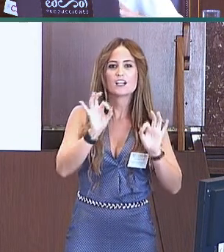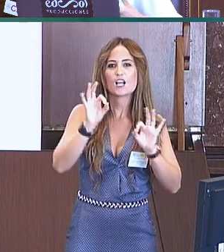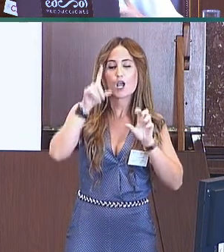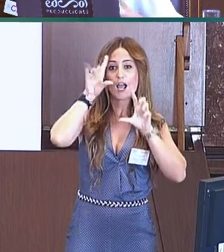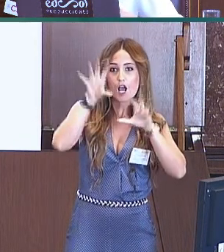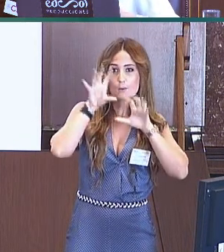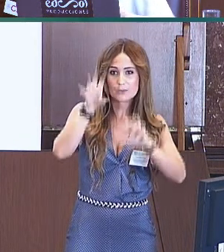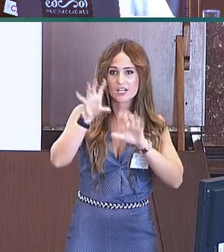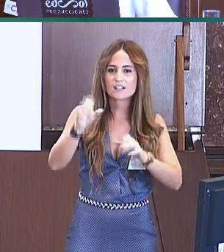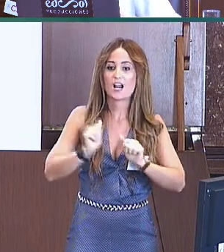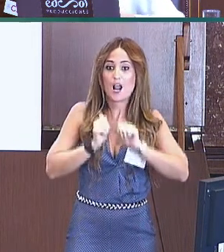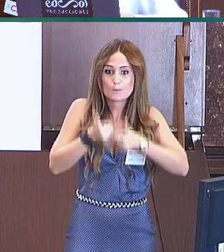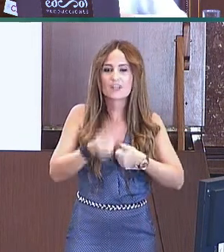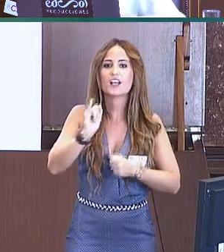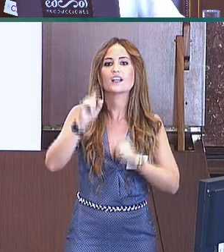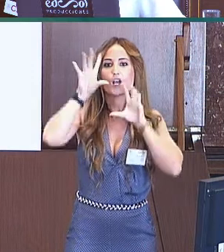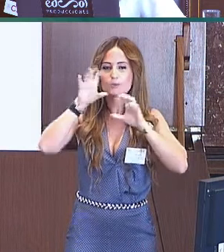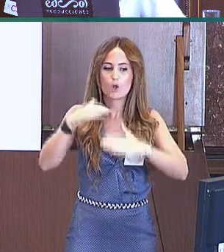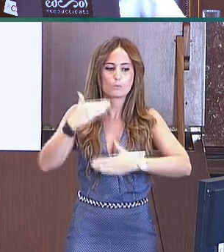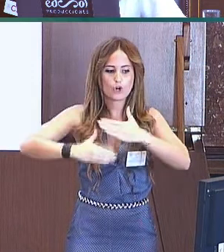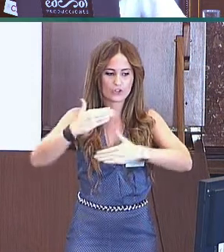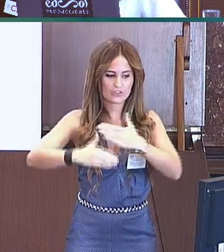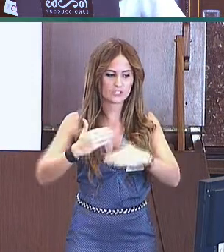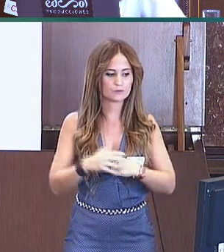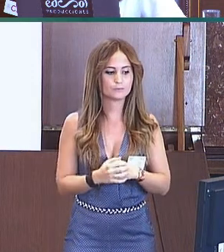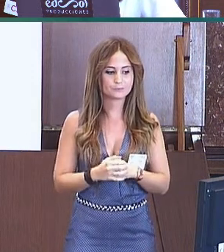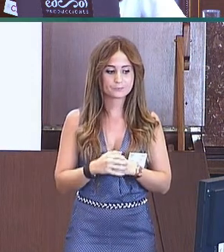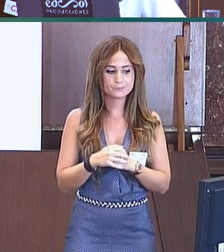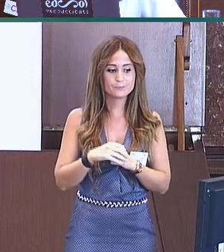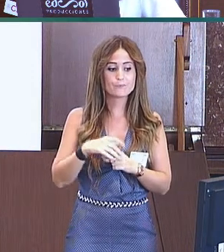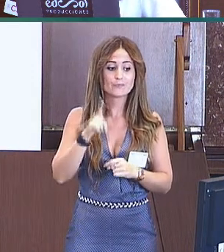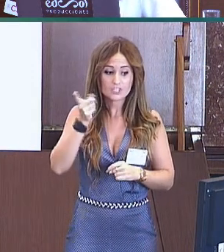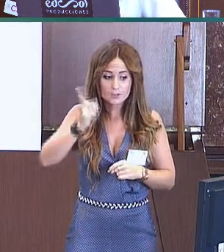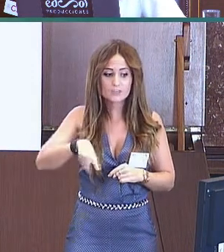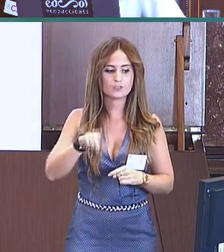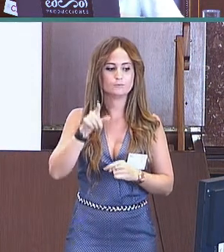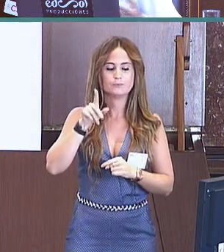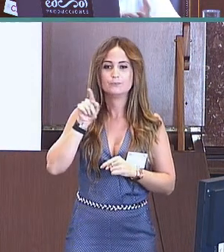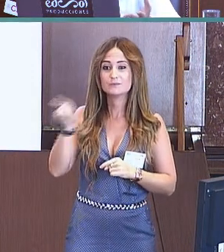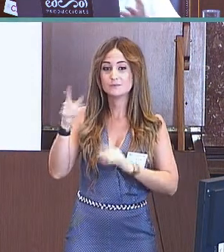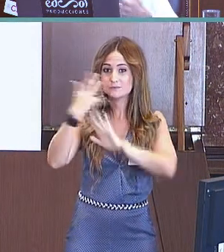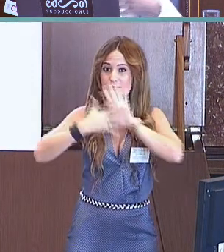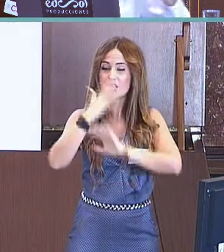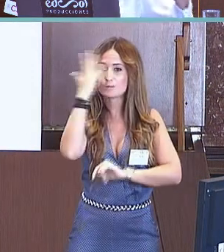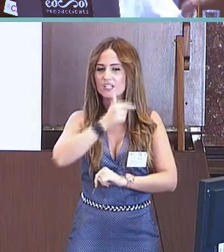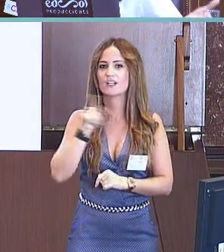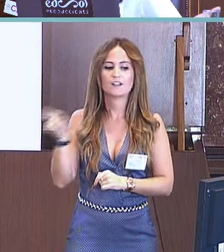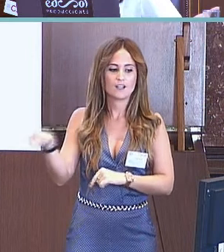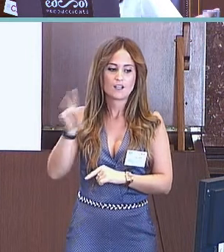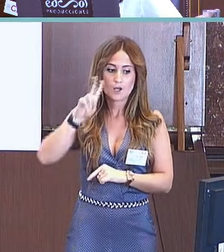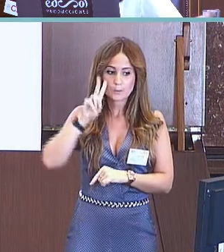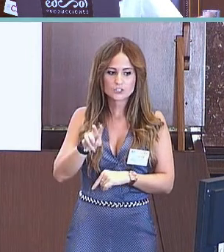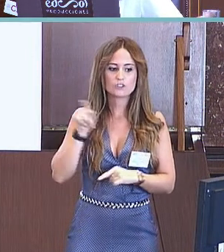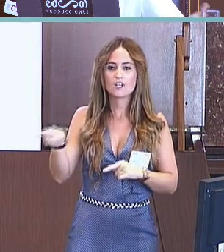que sucede, como decía anteriormente, en la adquisición de la lengua oral. Parece ser que la diferencia en por qué sí